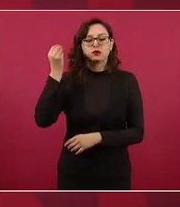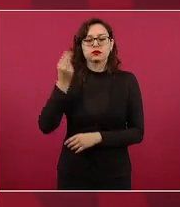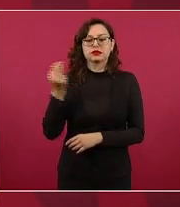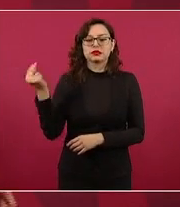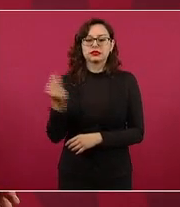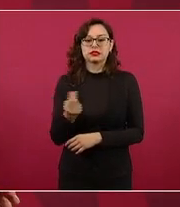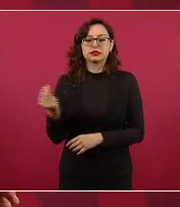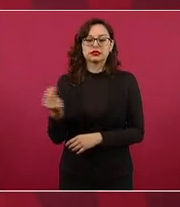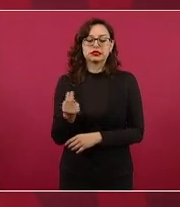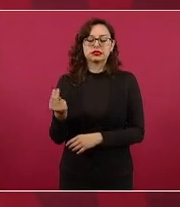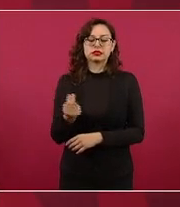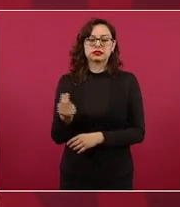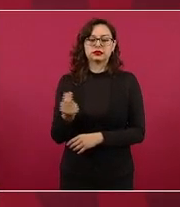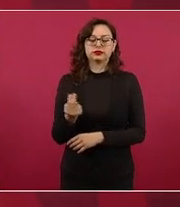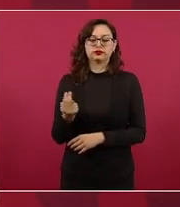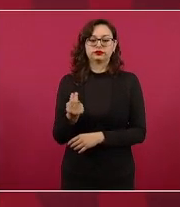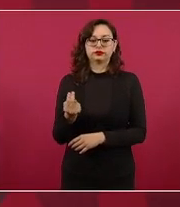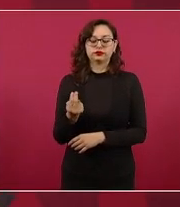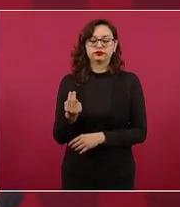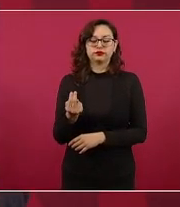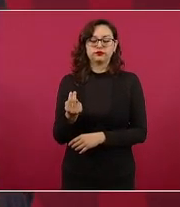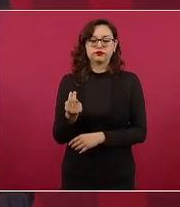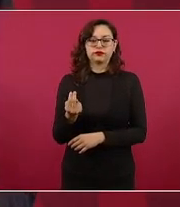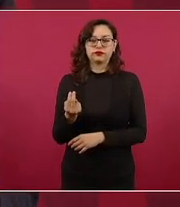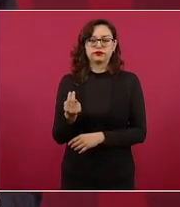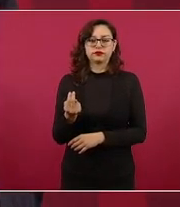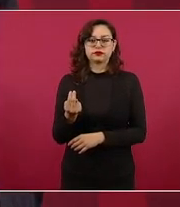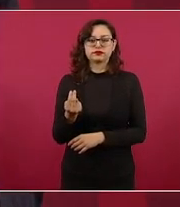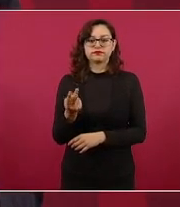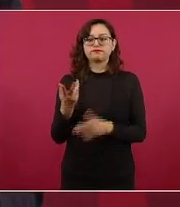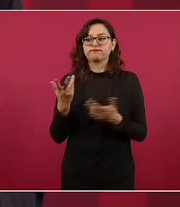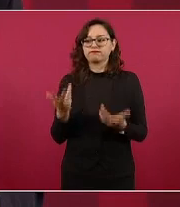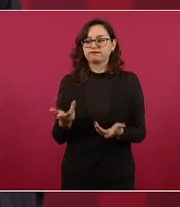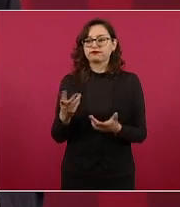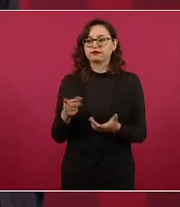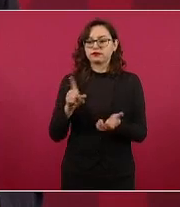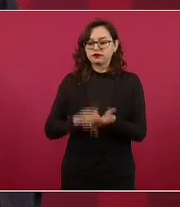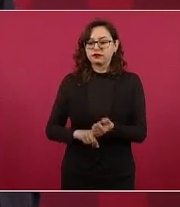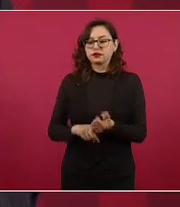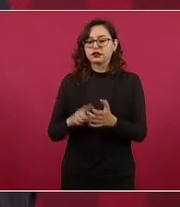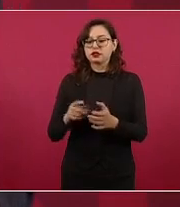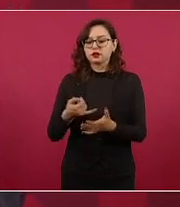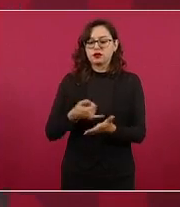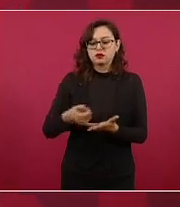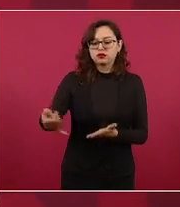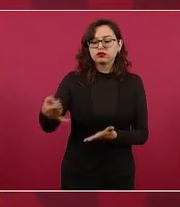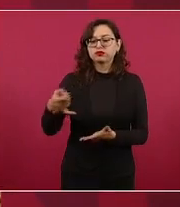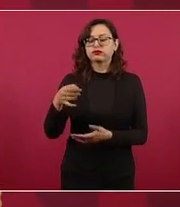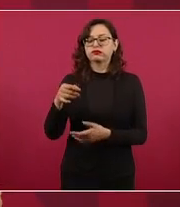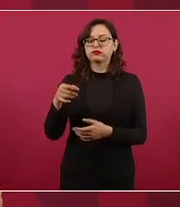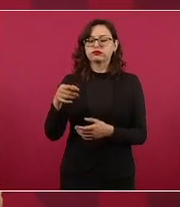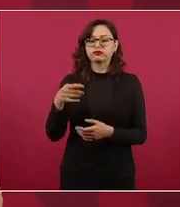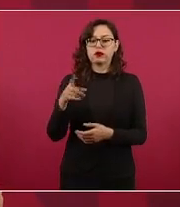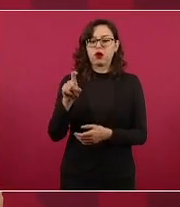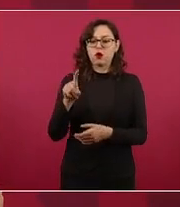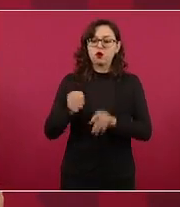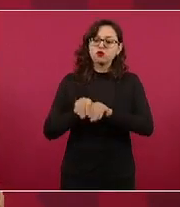que se puedan mejorar los sistemas de riego y es lo que se está haciendo